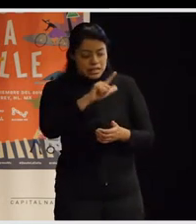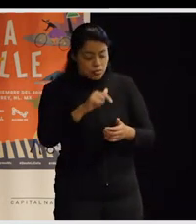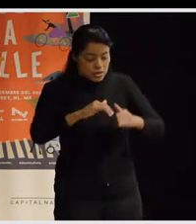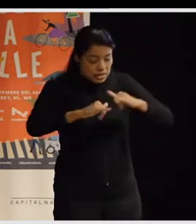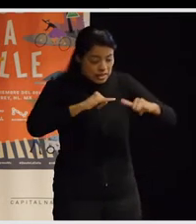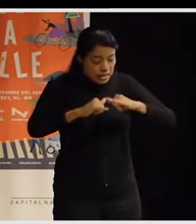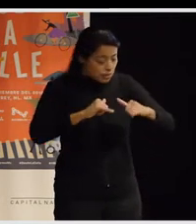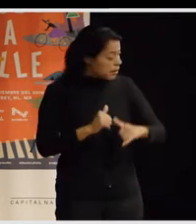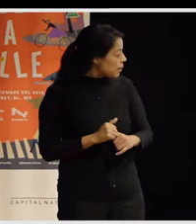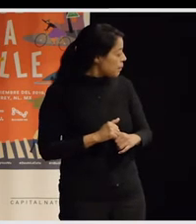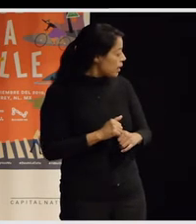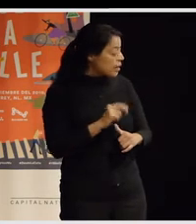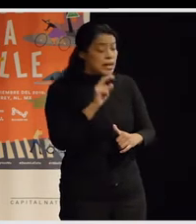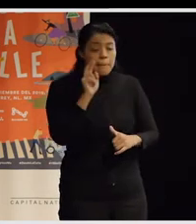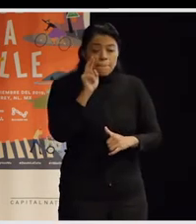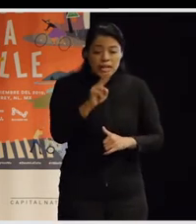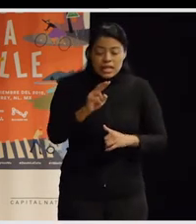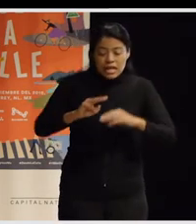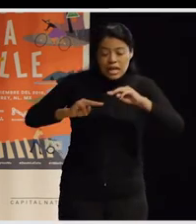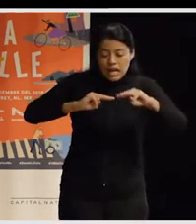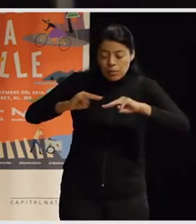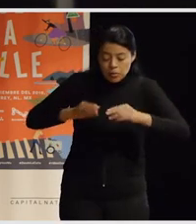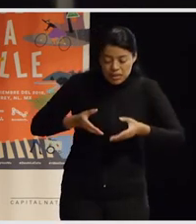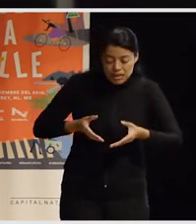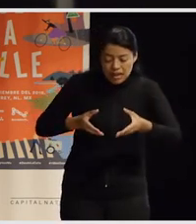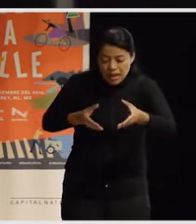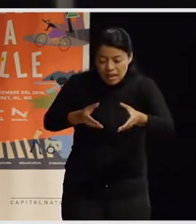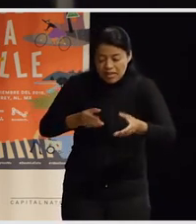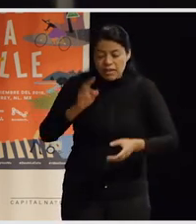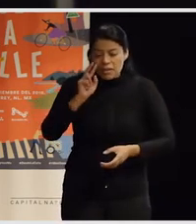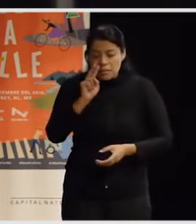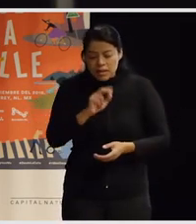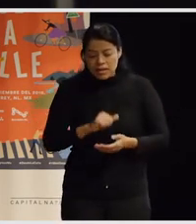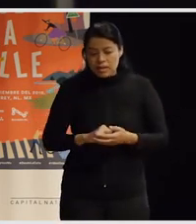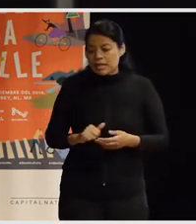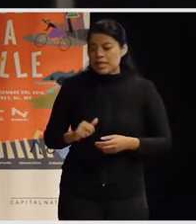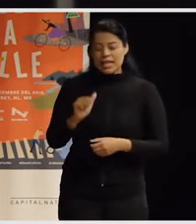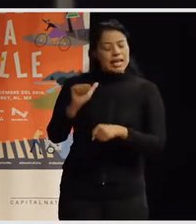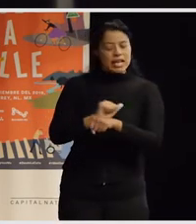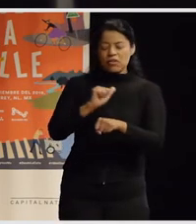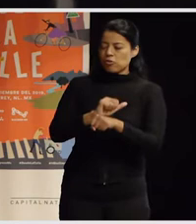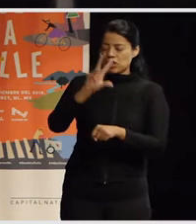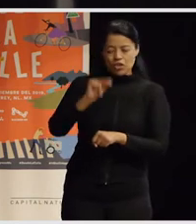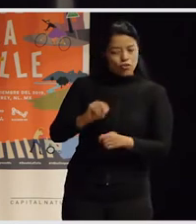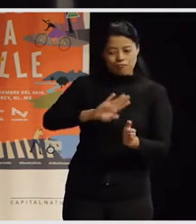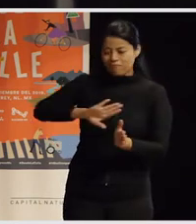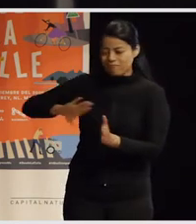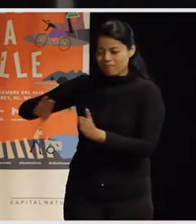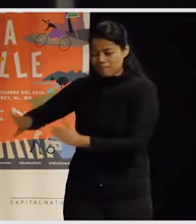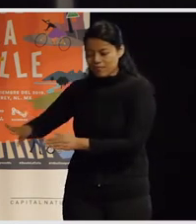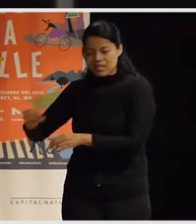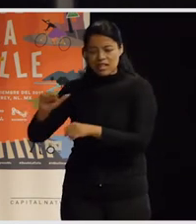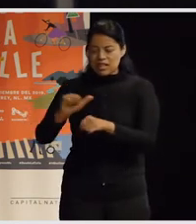flujos óptimos, o la movilidad, pero sin tener en cuenta el coche. O dijimos, vamos a pensar que por un día no hay